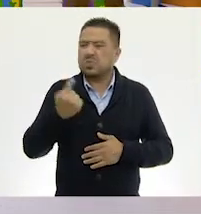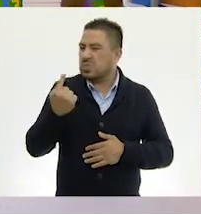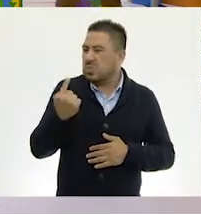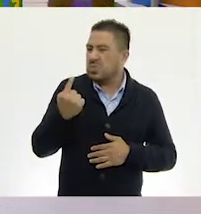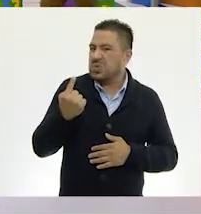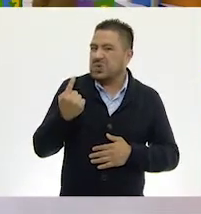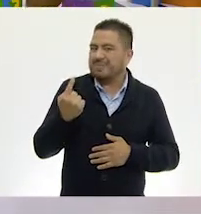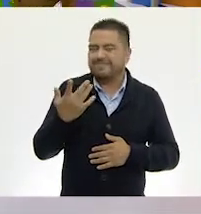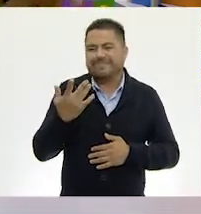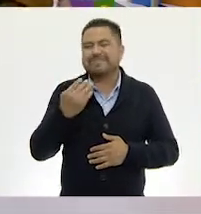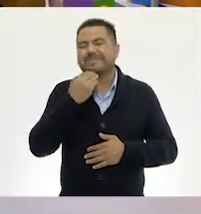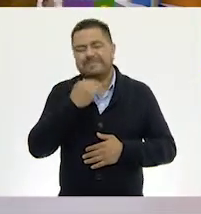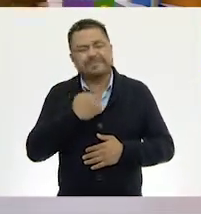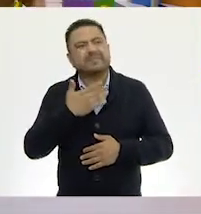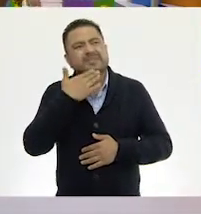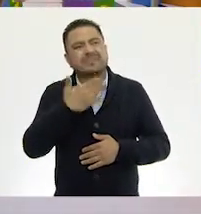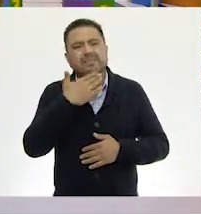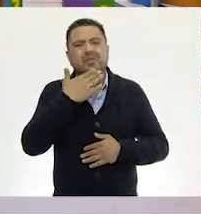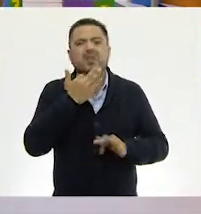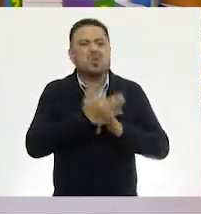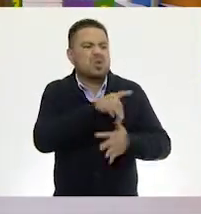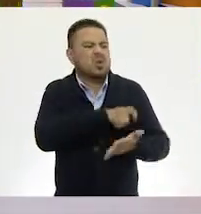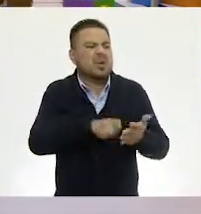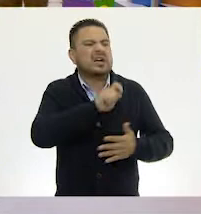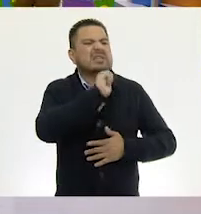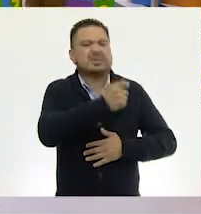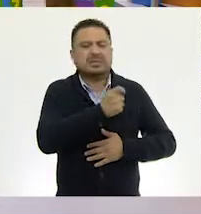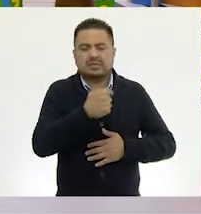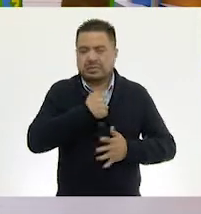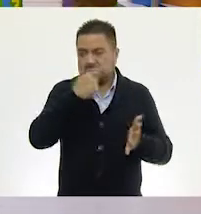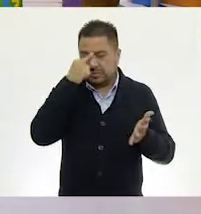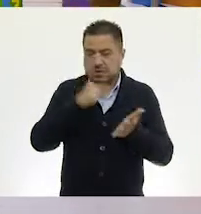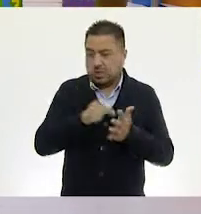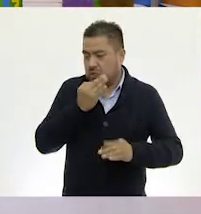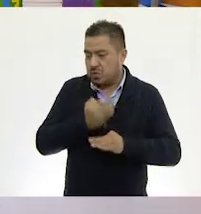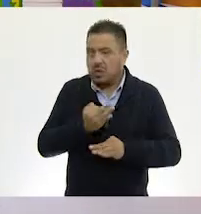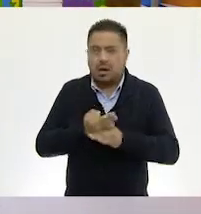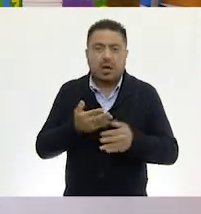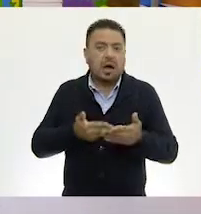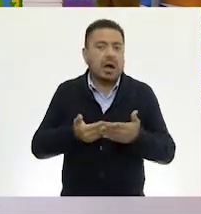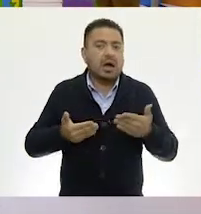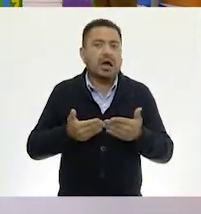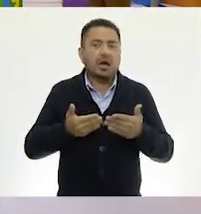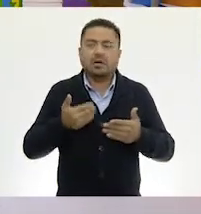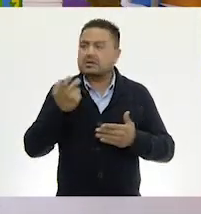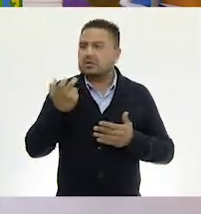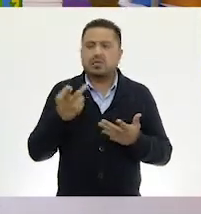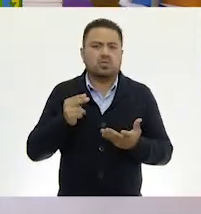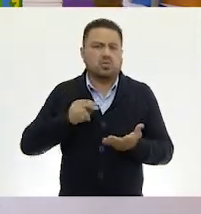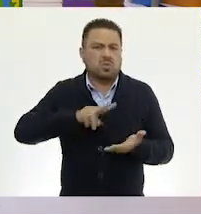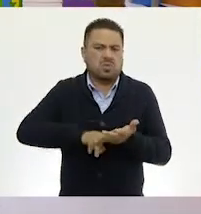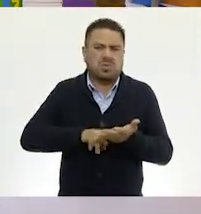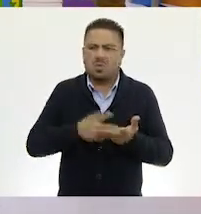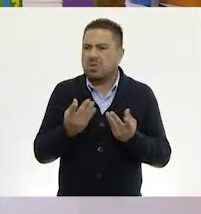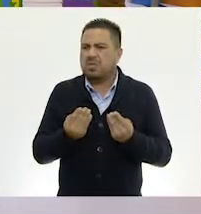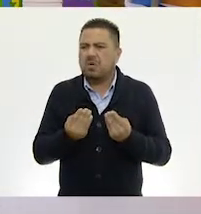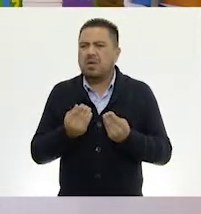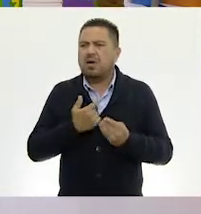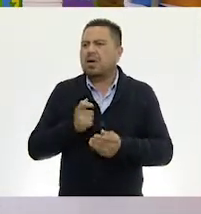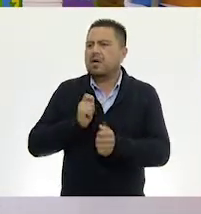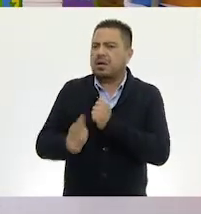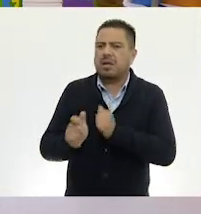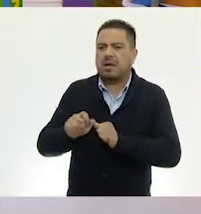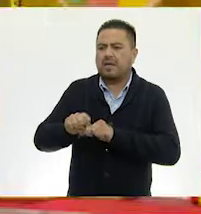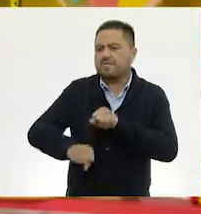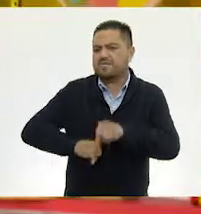Uno. Muy bien. ¿Qué me vas a comprar, Lalo? Ok. Yo creo que en esta ocasión, como creo que ya no tengo tanto dinero, voy a comprarte la